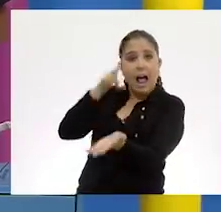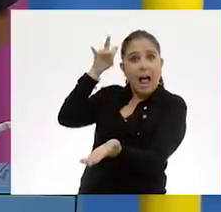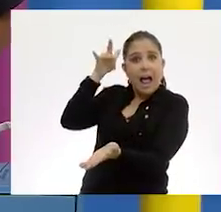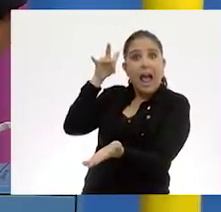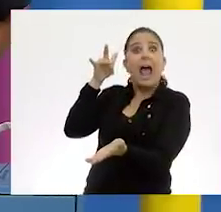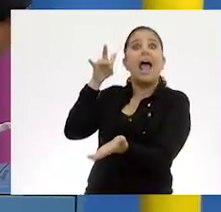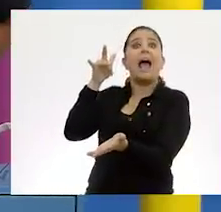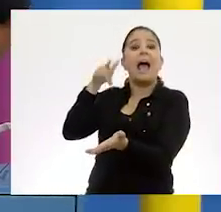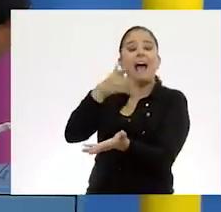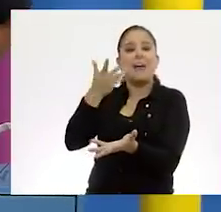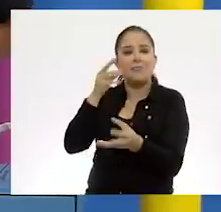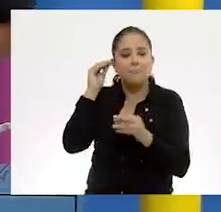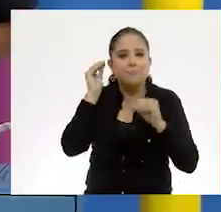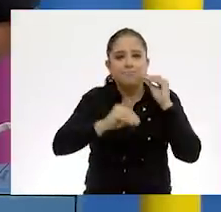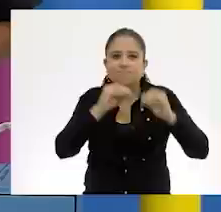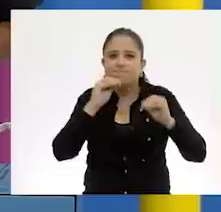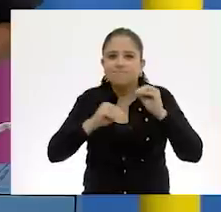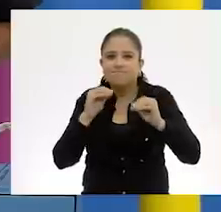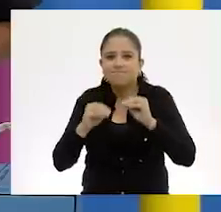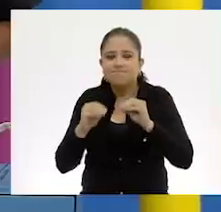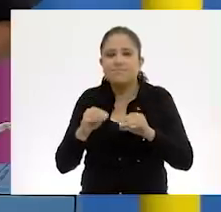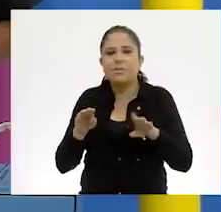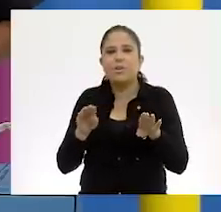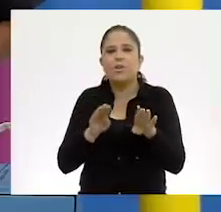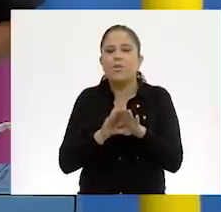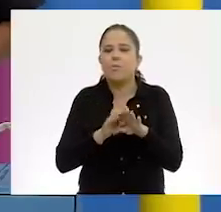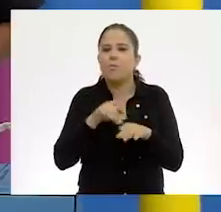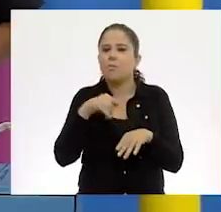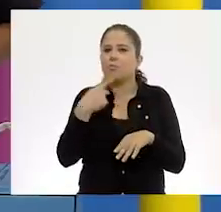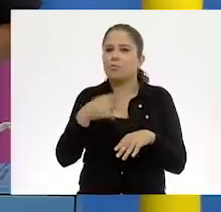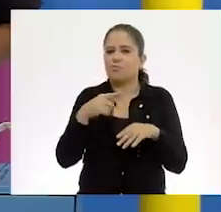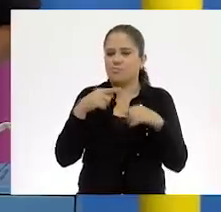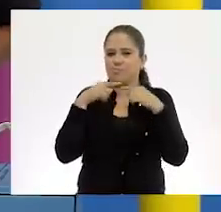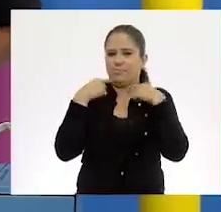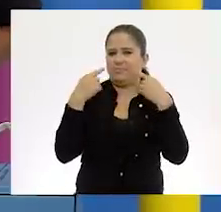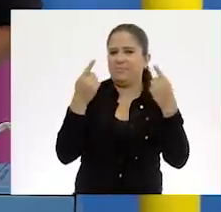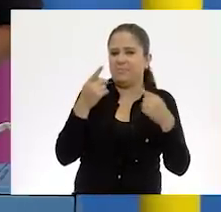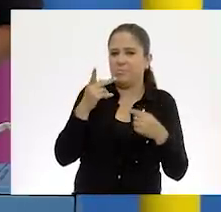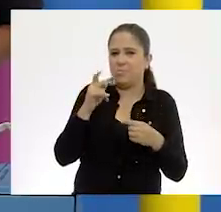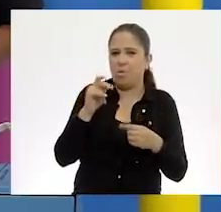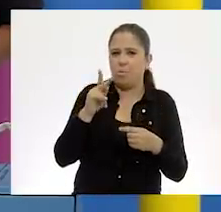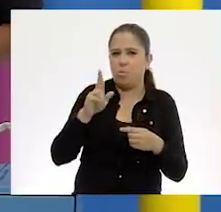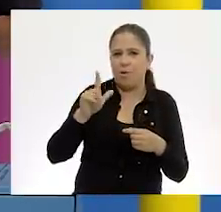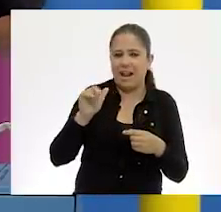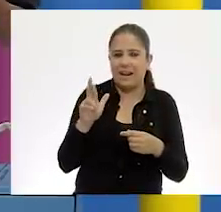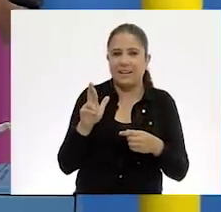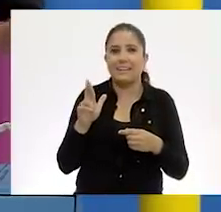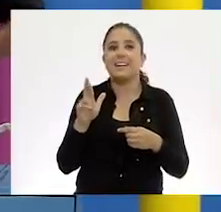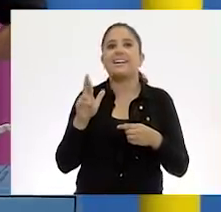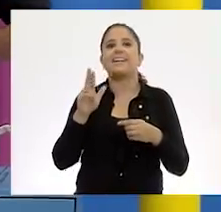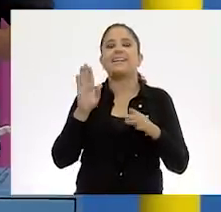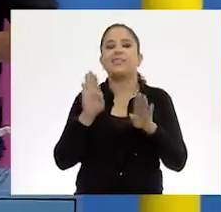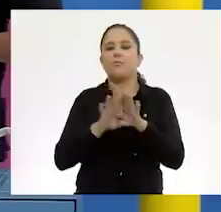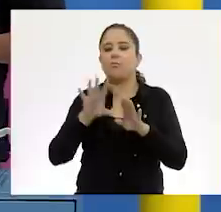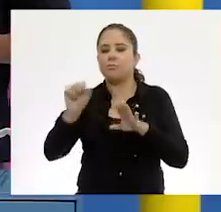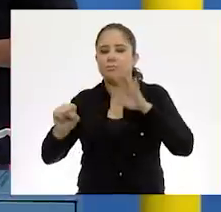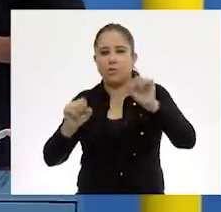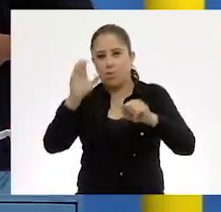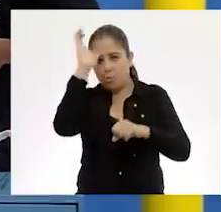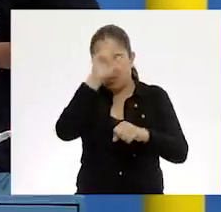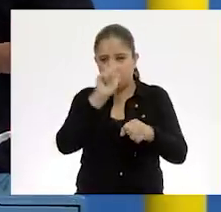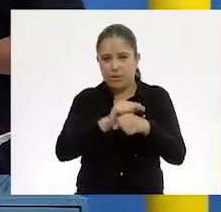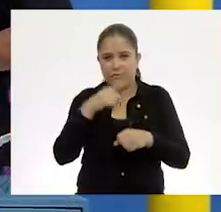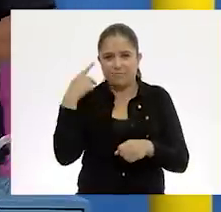peculiar. Se hace de una manera como más popular y de una manera como agarrando elementos de la cultura.